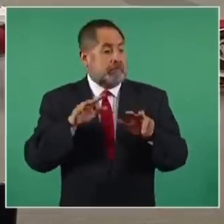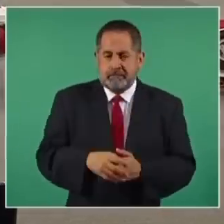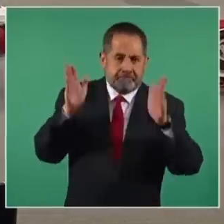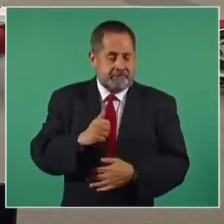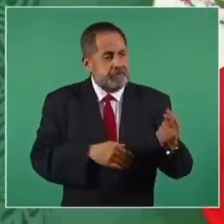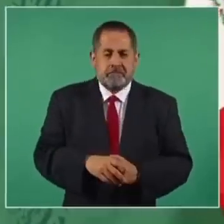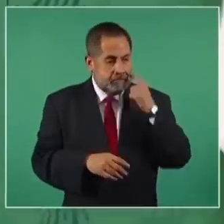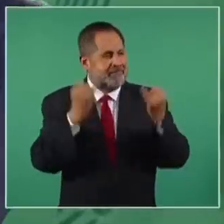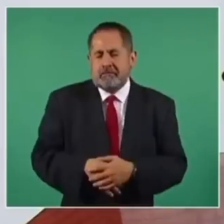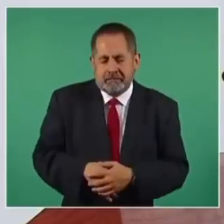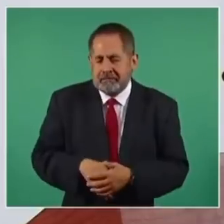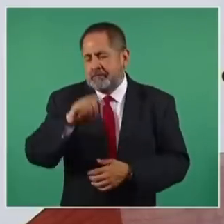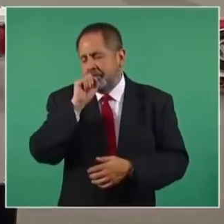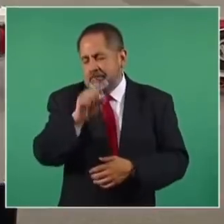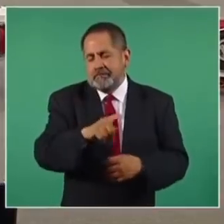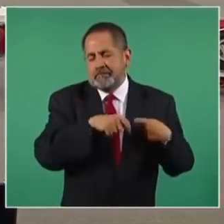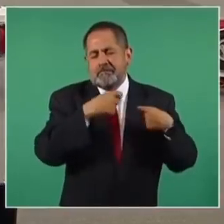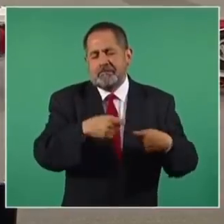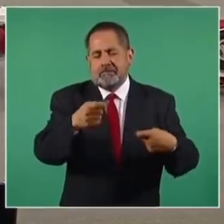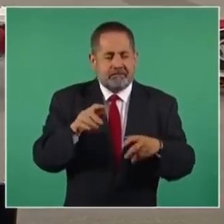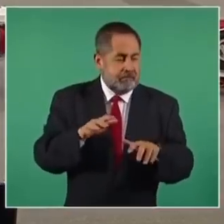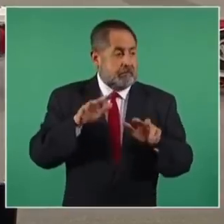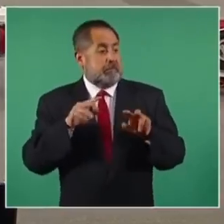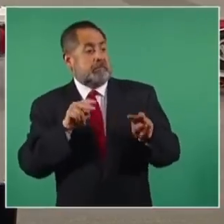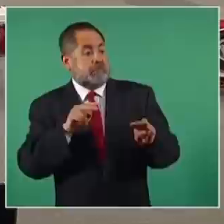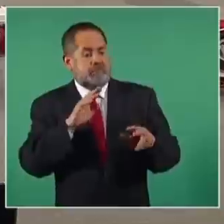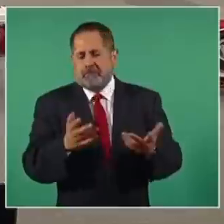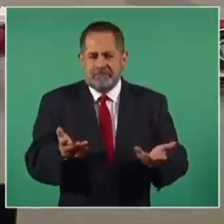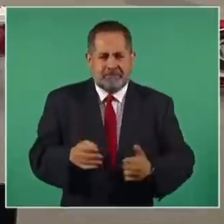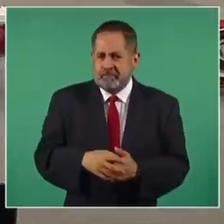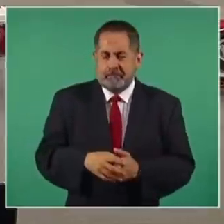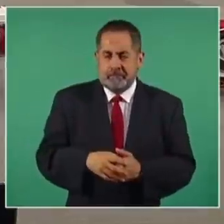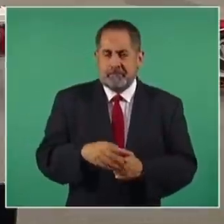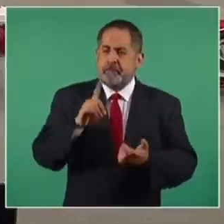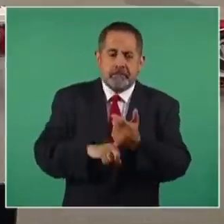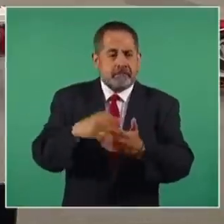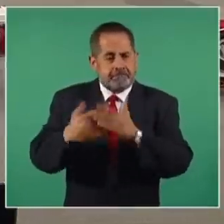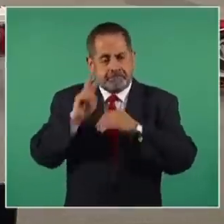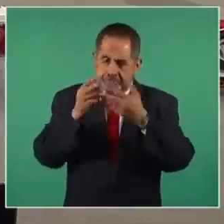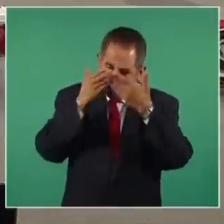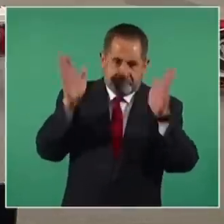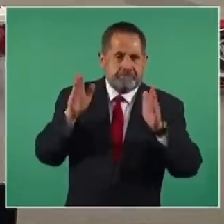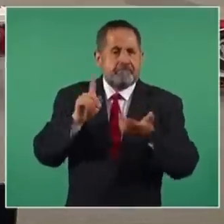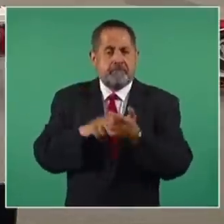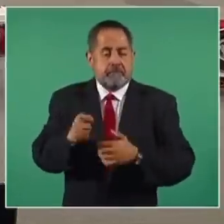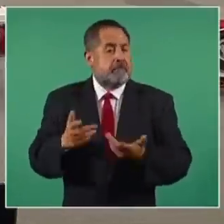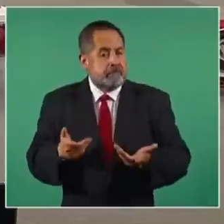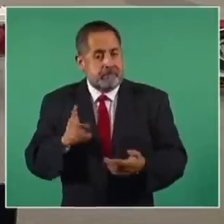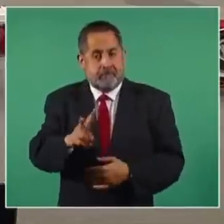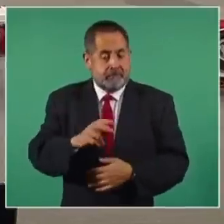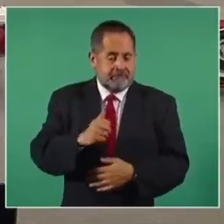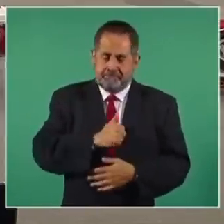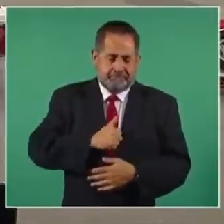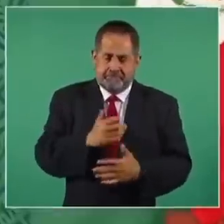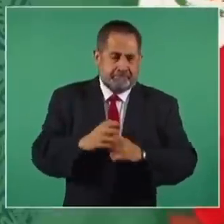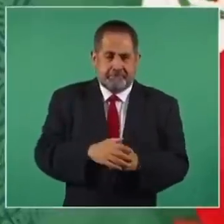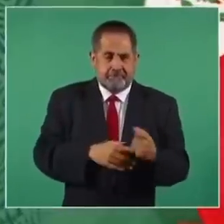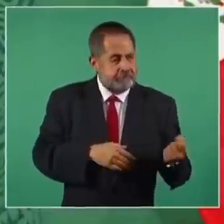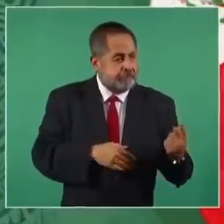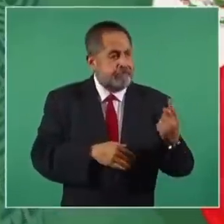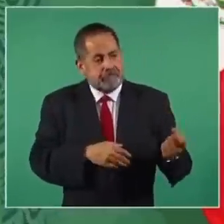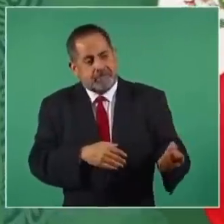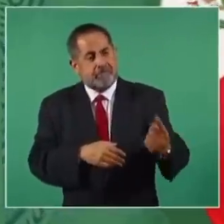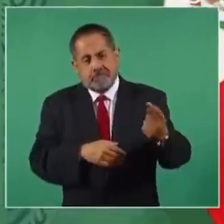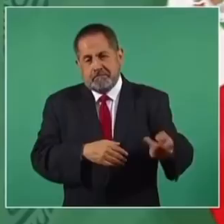píldora de un rato. ¿No se ve que desgraciadamente estos casos se dan